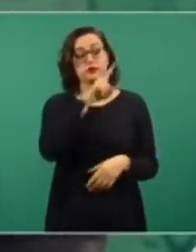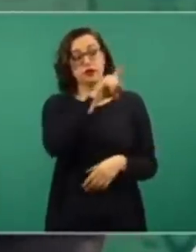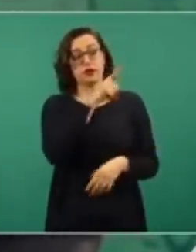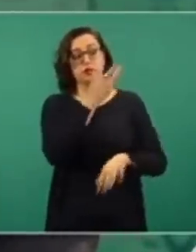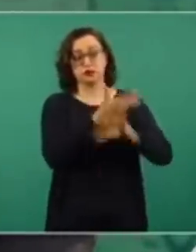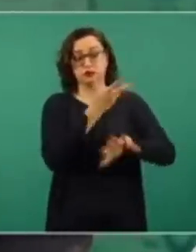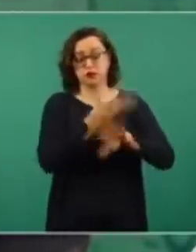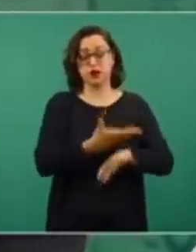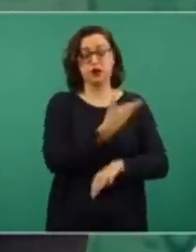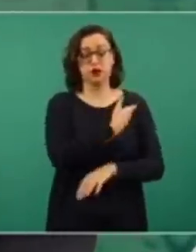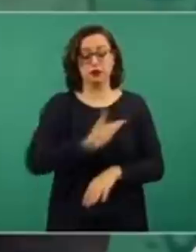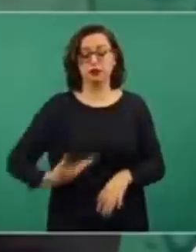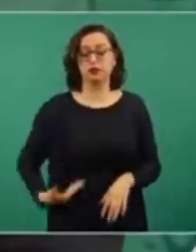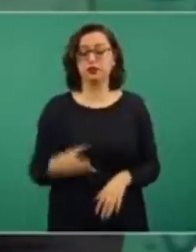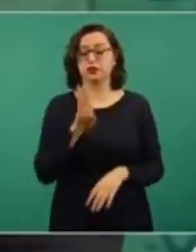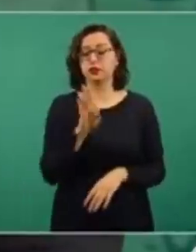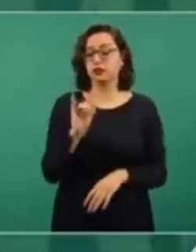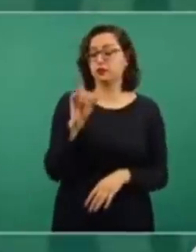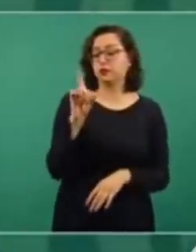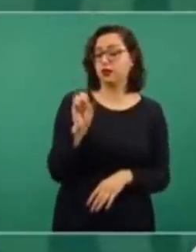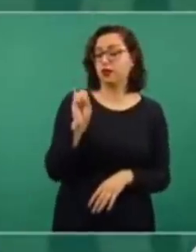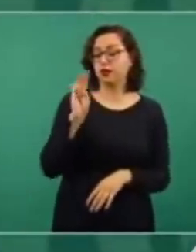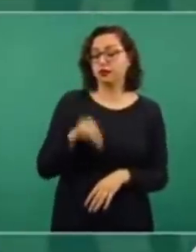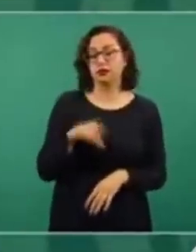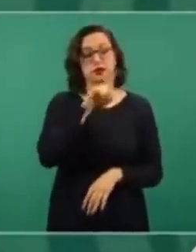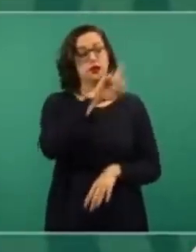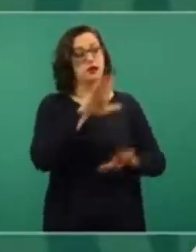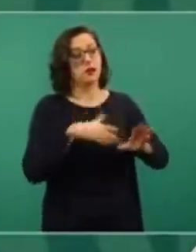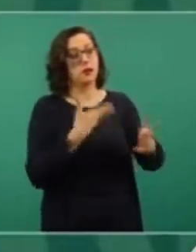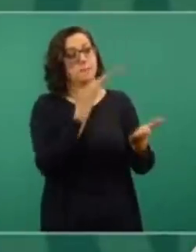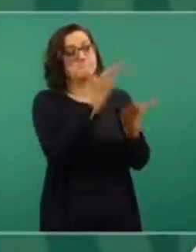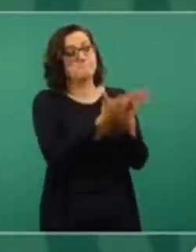se atienda el tema migratorio,